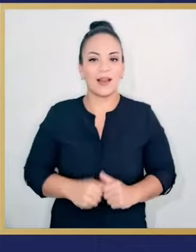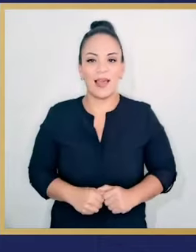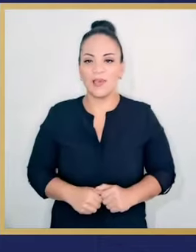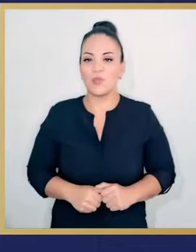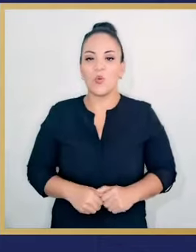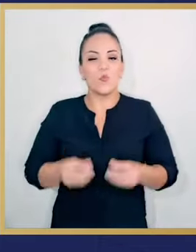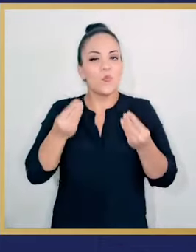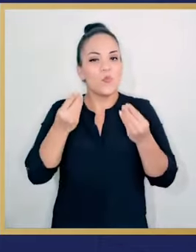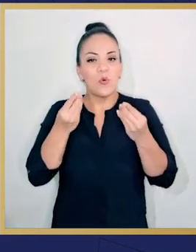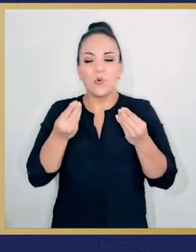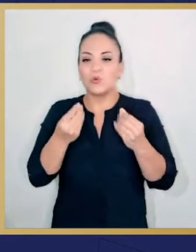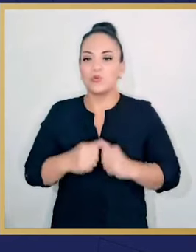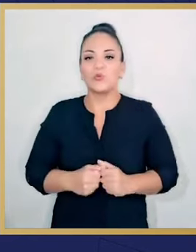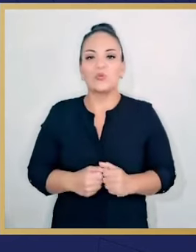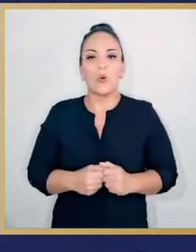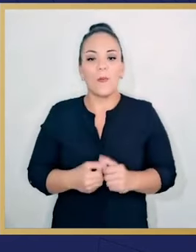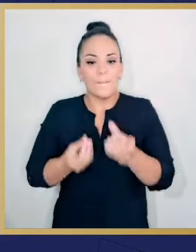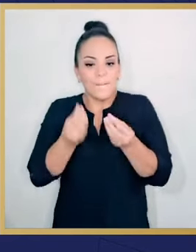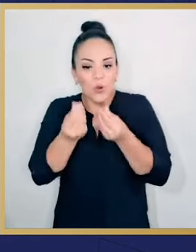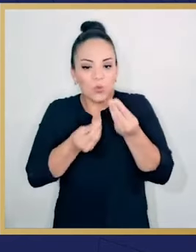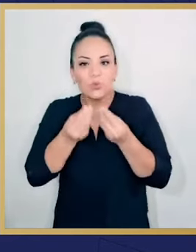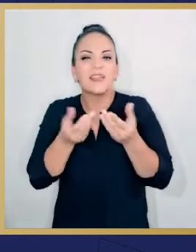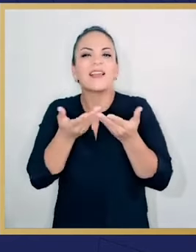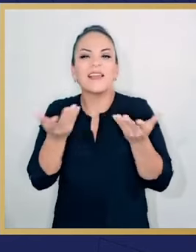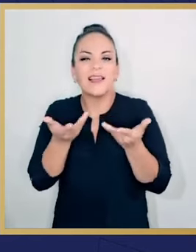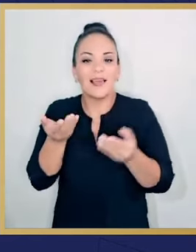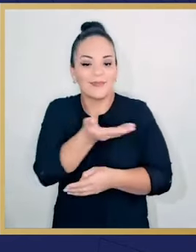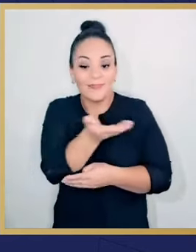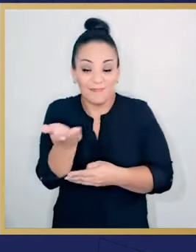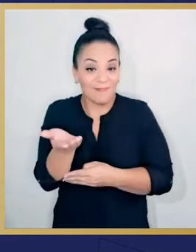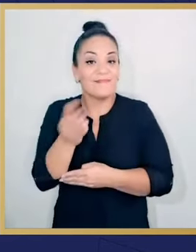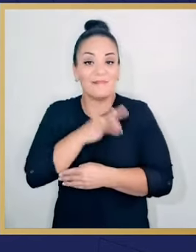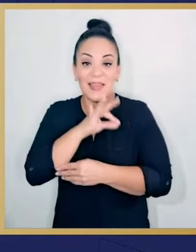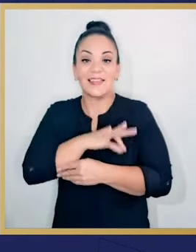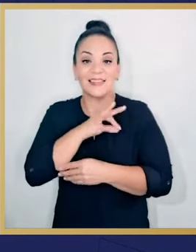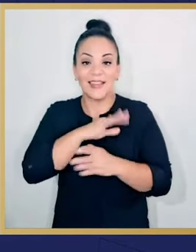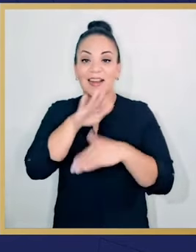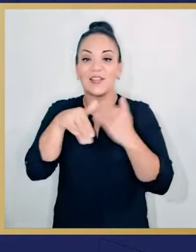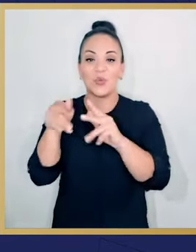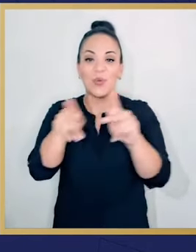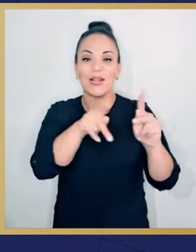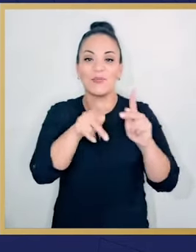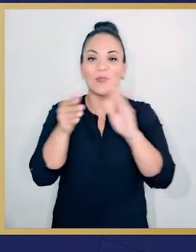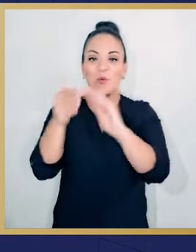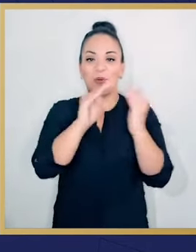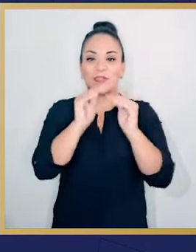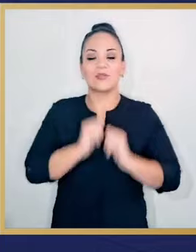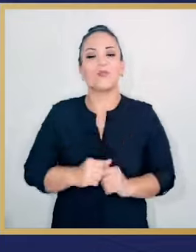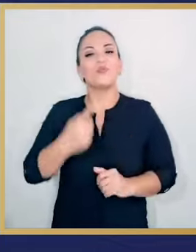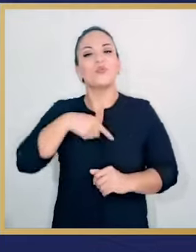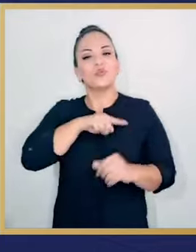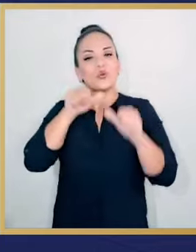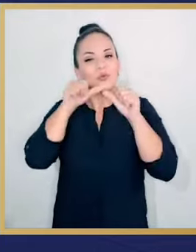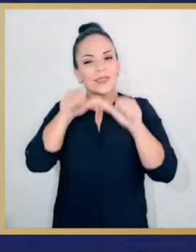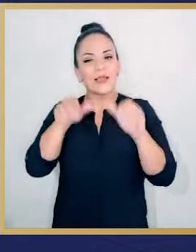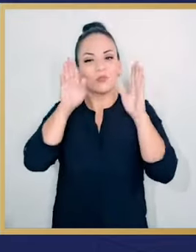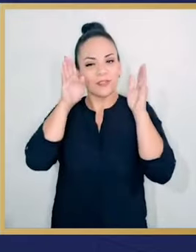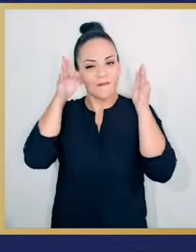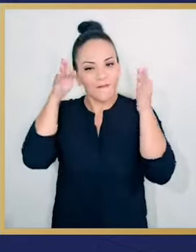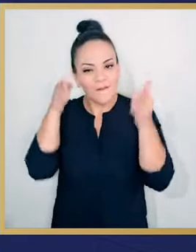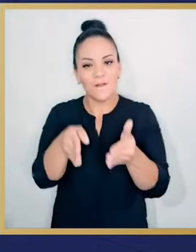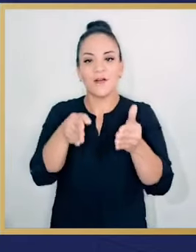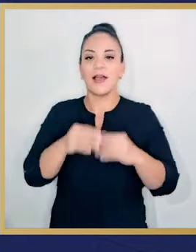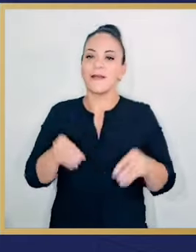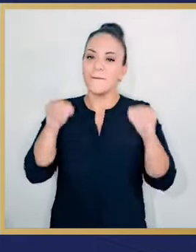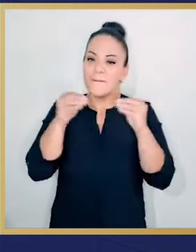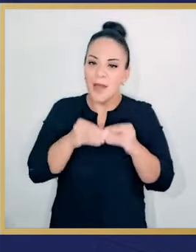gobierno ha logrado generar mayor cantidad de bienestar a nuestra población y seguiremos